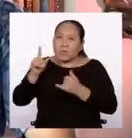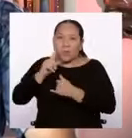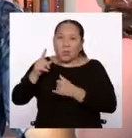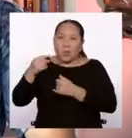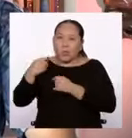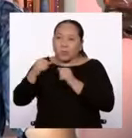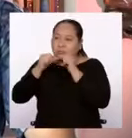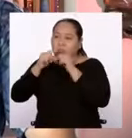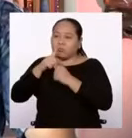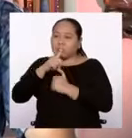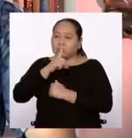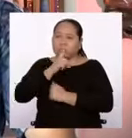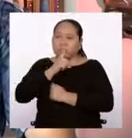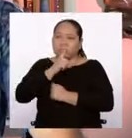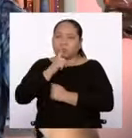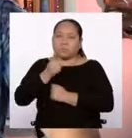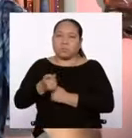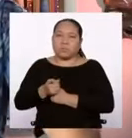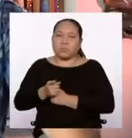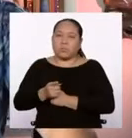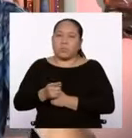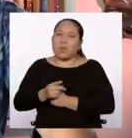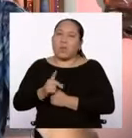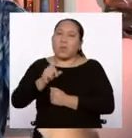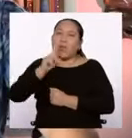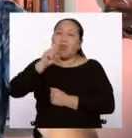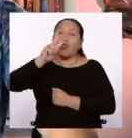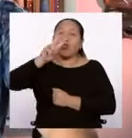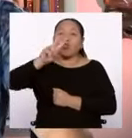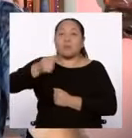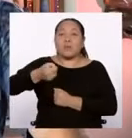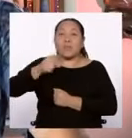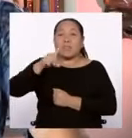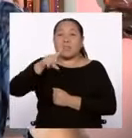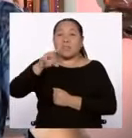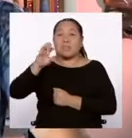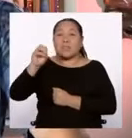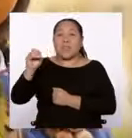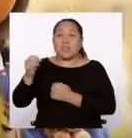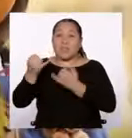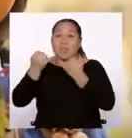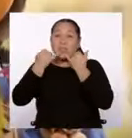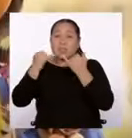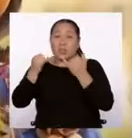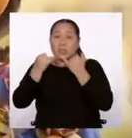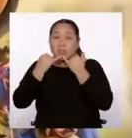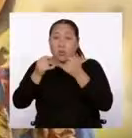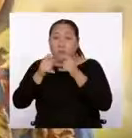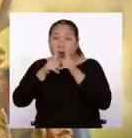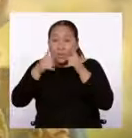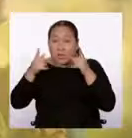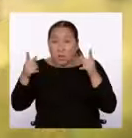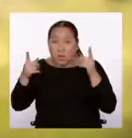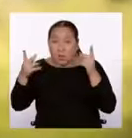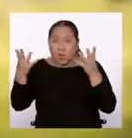para el 2100 la diversidad idiomática se va a ver disminuida radicalmente.